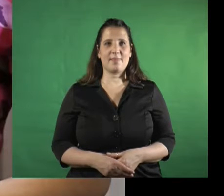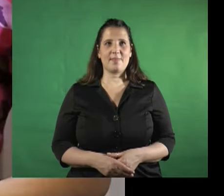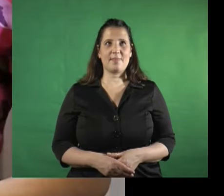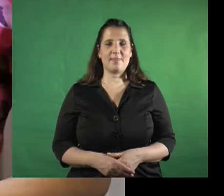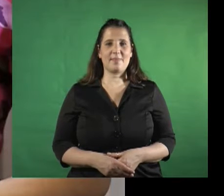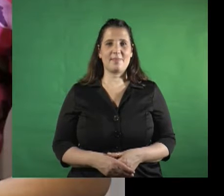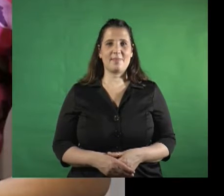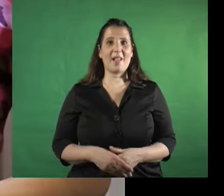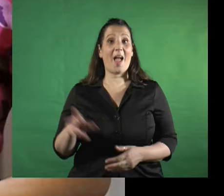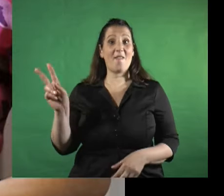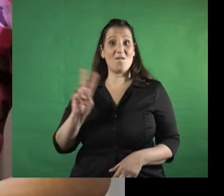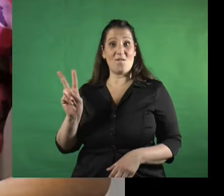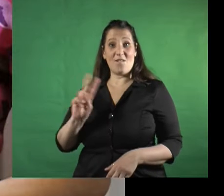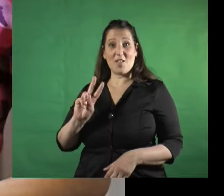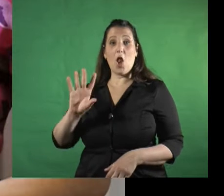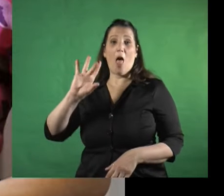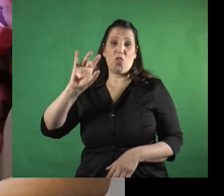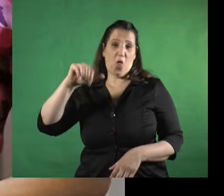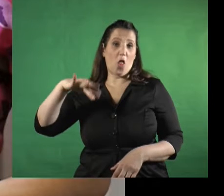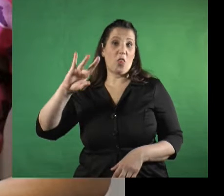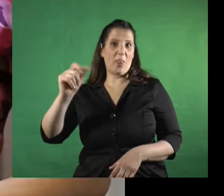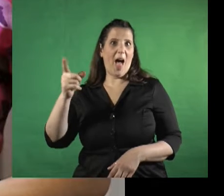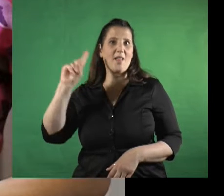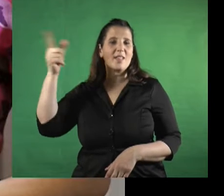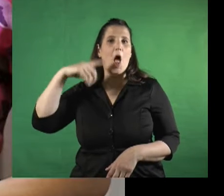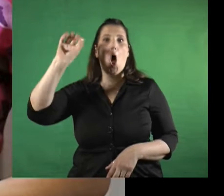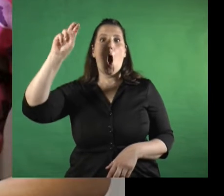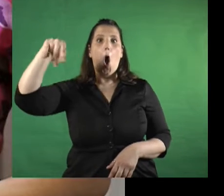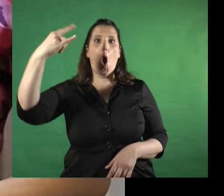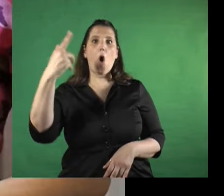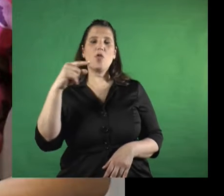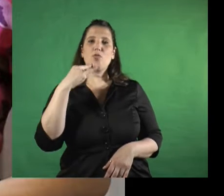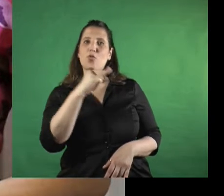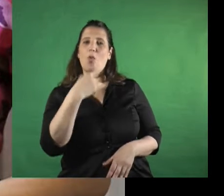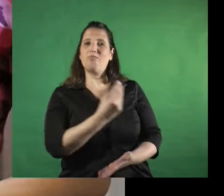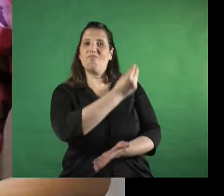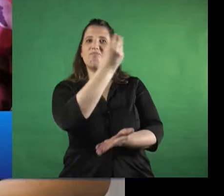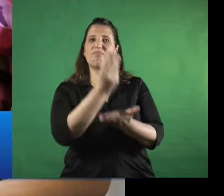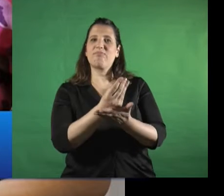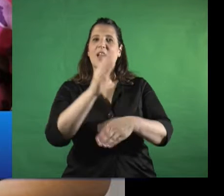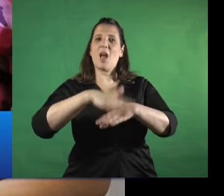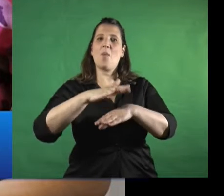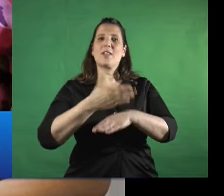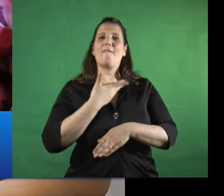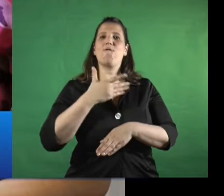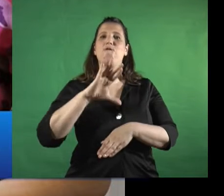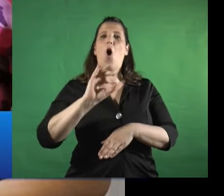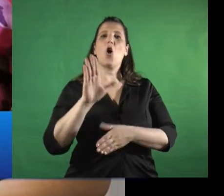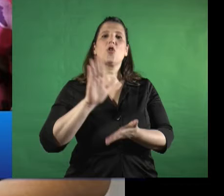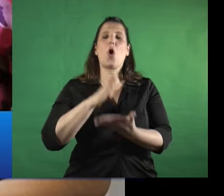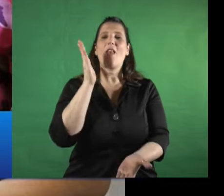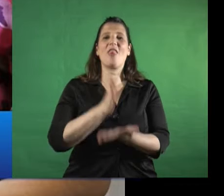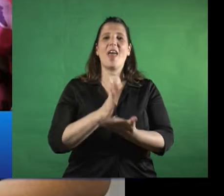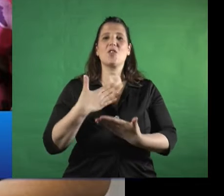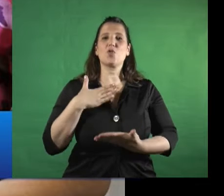Victoria Donda, designada por la ONU para presidir un foro internacional sobre derechos humanos. La titular de Inadi,